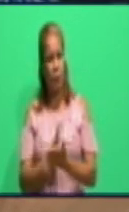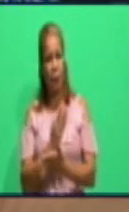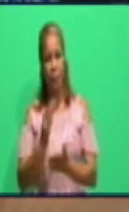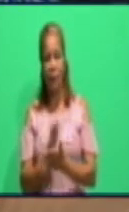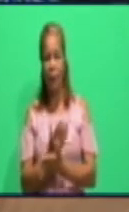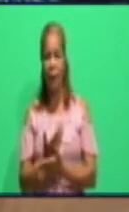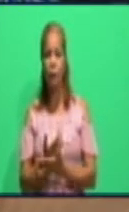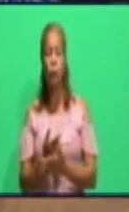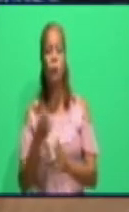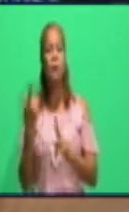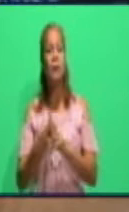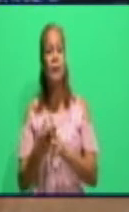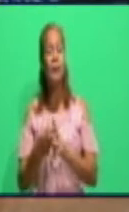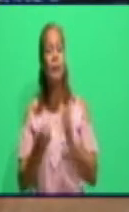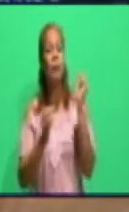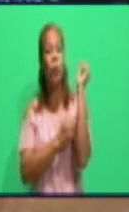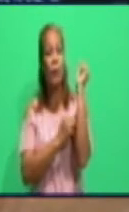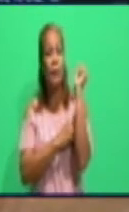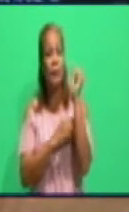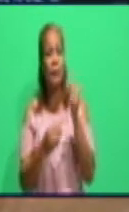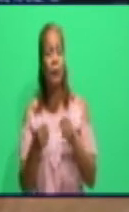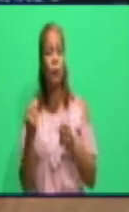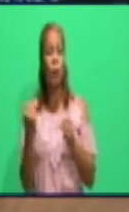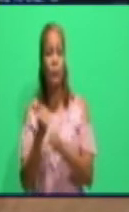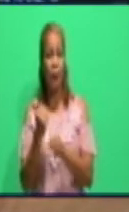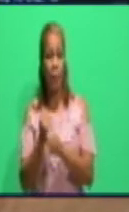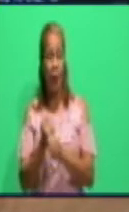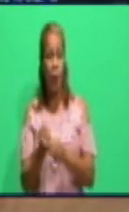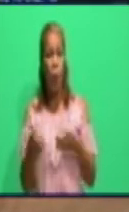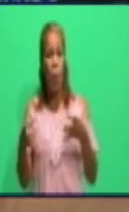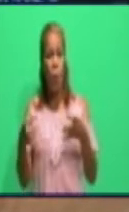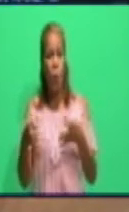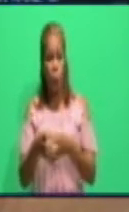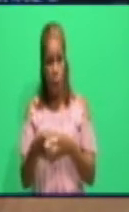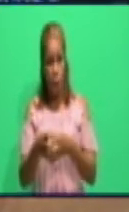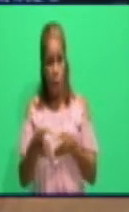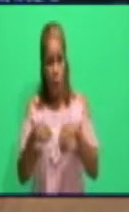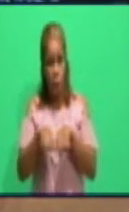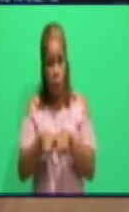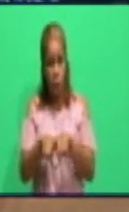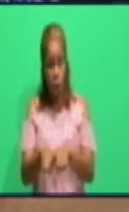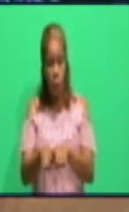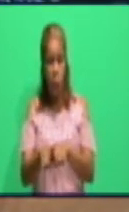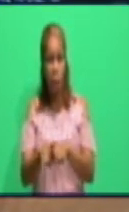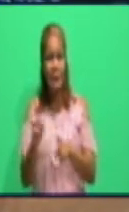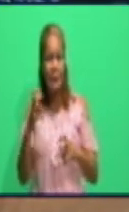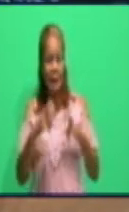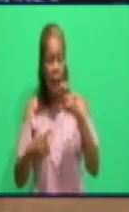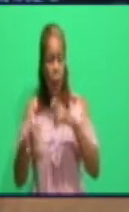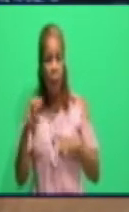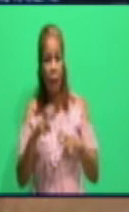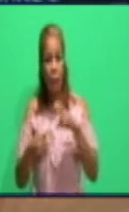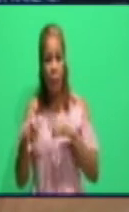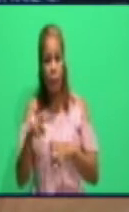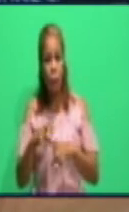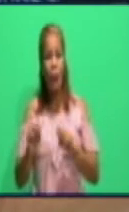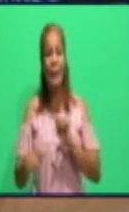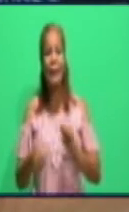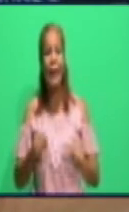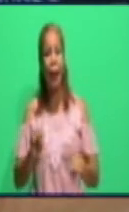consolidando su trabajo en unión con los compañeros de inspección en los territorios. Hemos realizado varias acciones de control